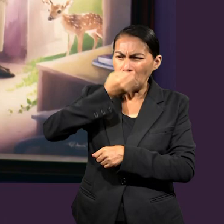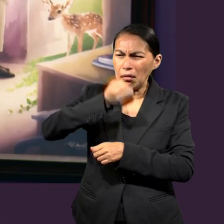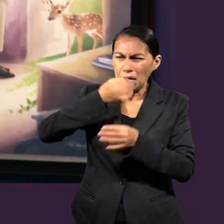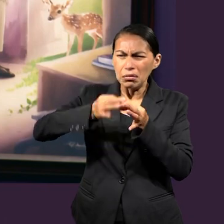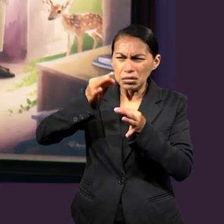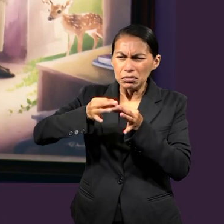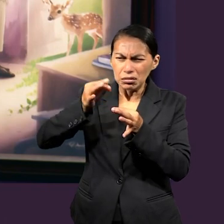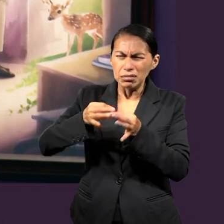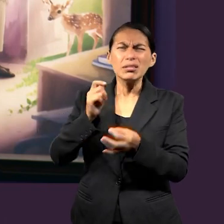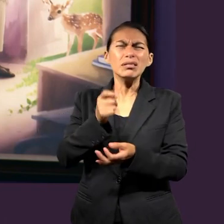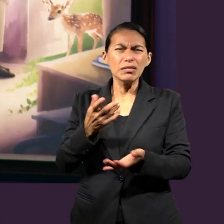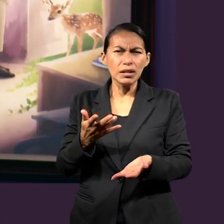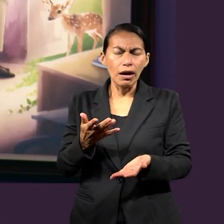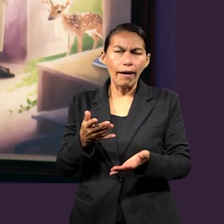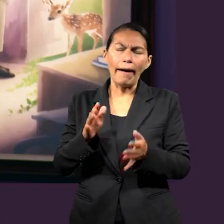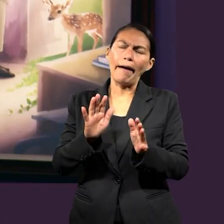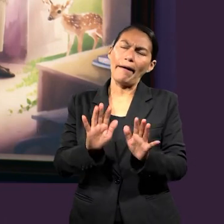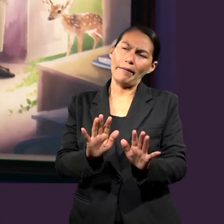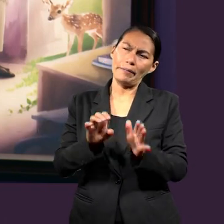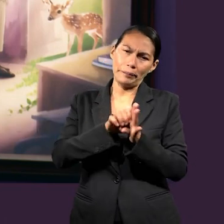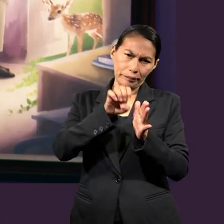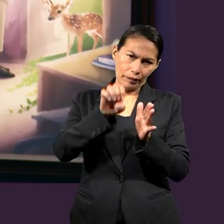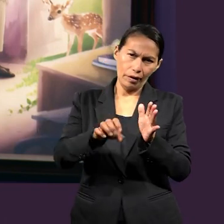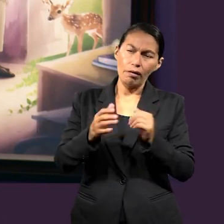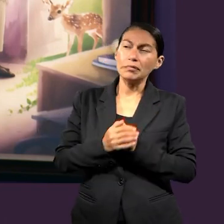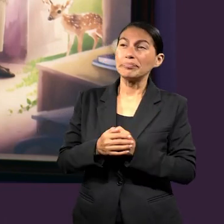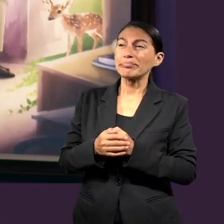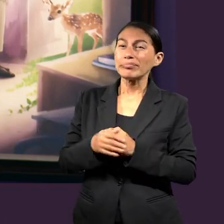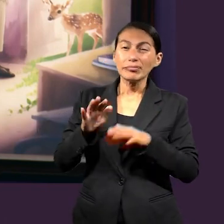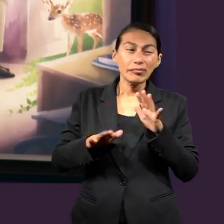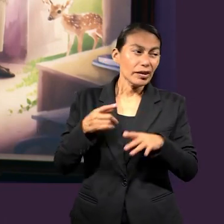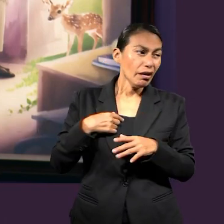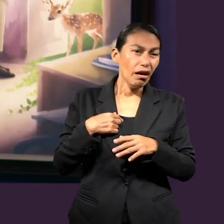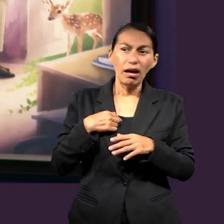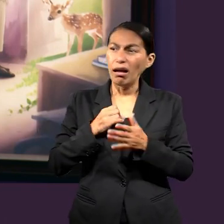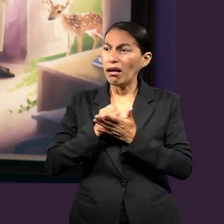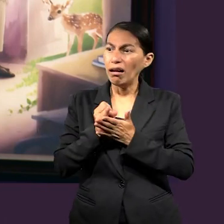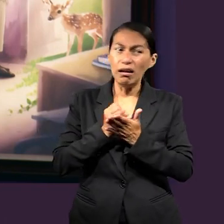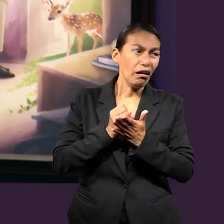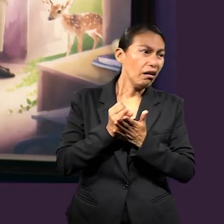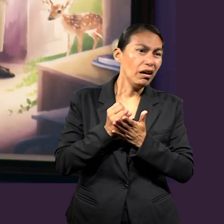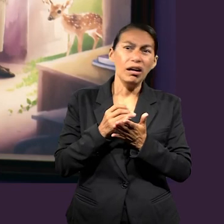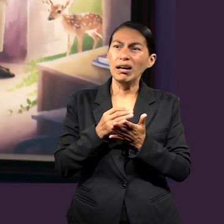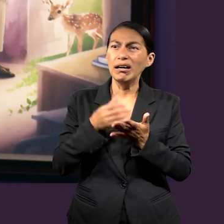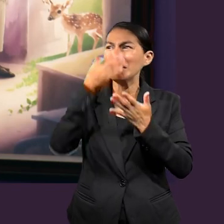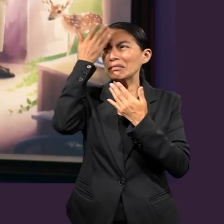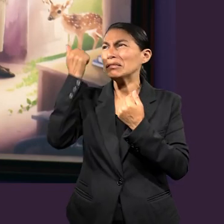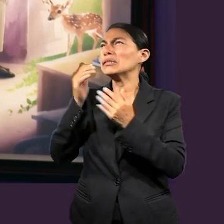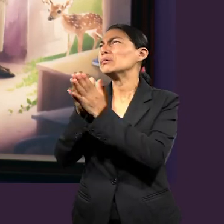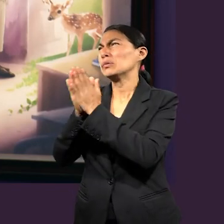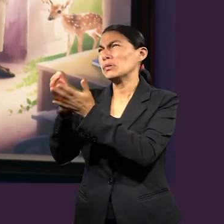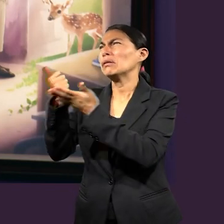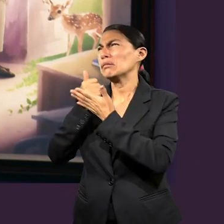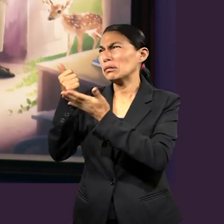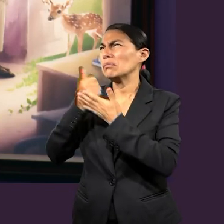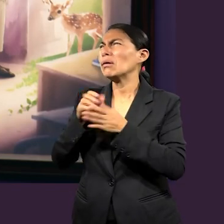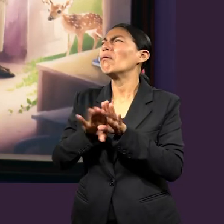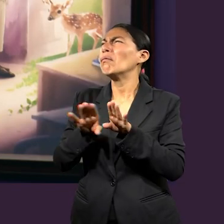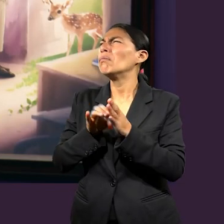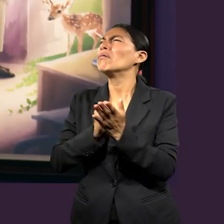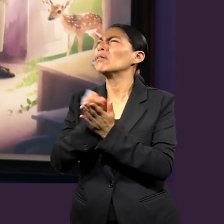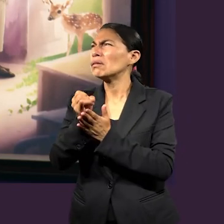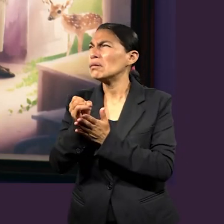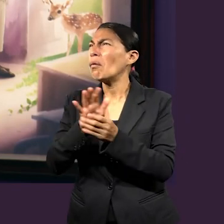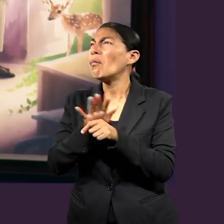orando a Dios, sabes que Dios aquí no sé qué hacer, me siento en este aprieto, ayúdame a escoger como tú de verdad